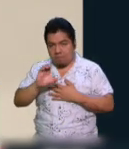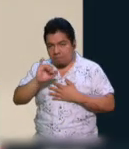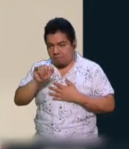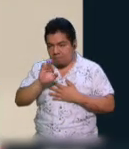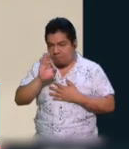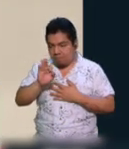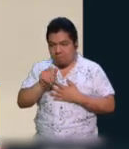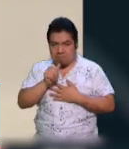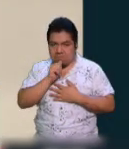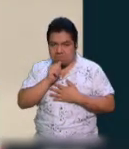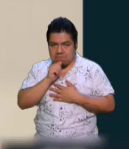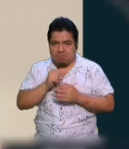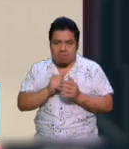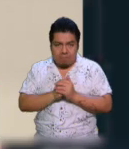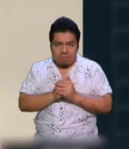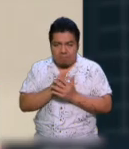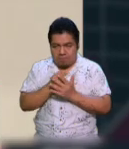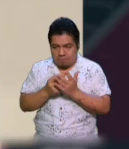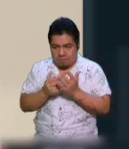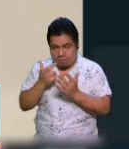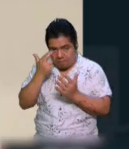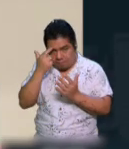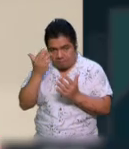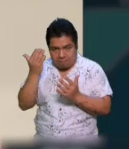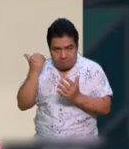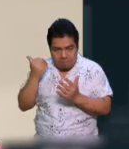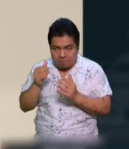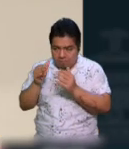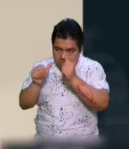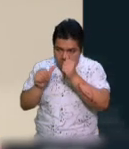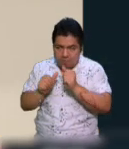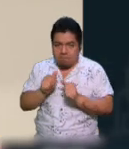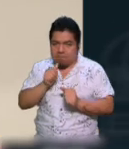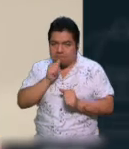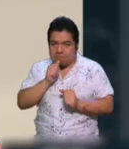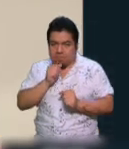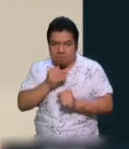Judicatura del Poder Judicial que teníamos el compromiso de hacerlo.